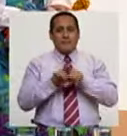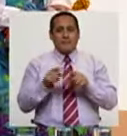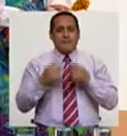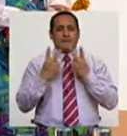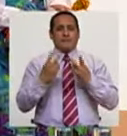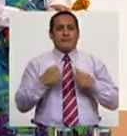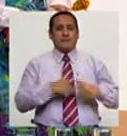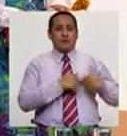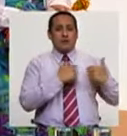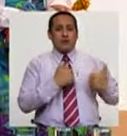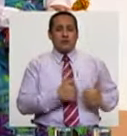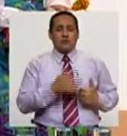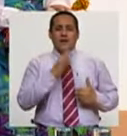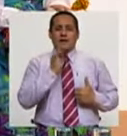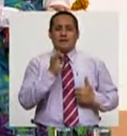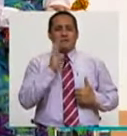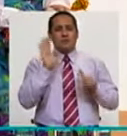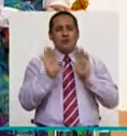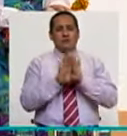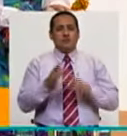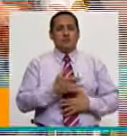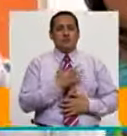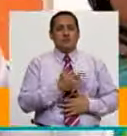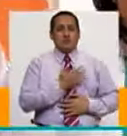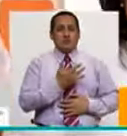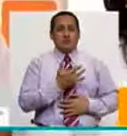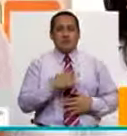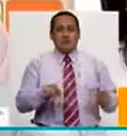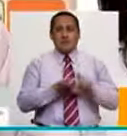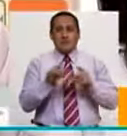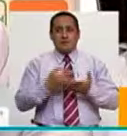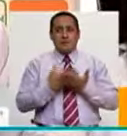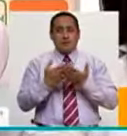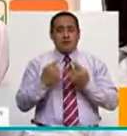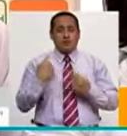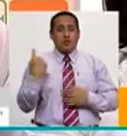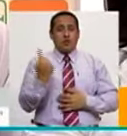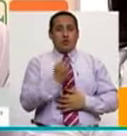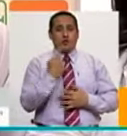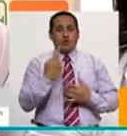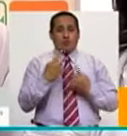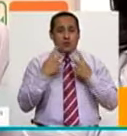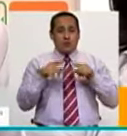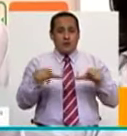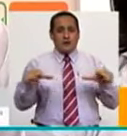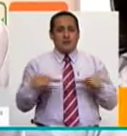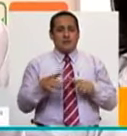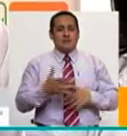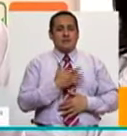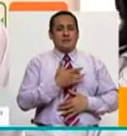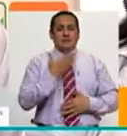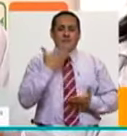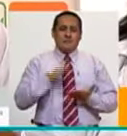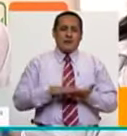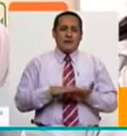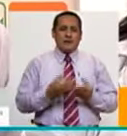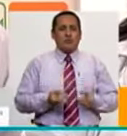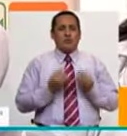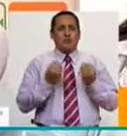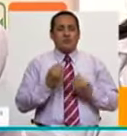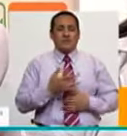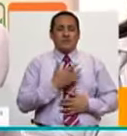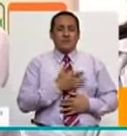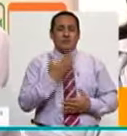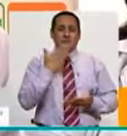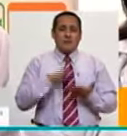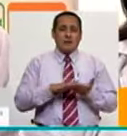emergencias del corazón, el corazón. O sea, los sentimientos delimitan todo el cuerpo. Entonces, si es que sentimentalmente estamos mal, vamos a